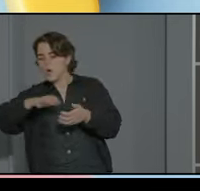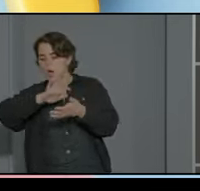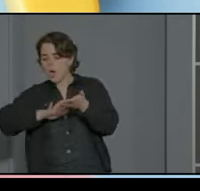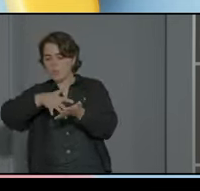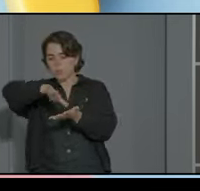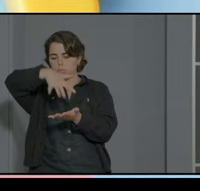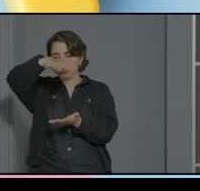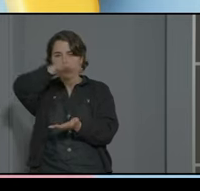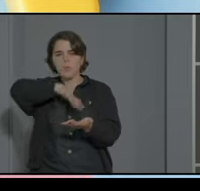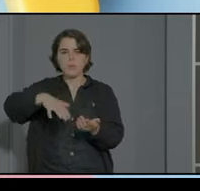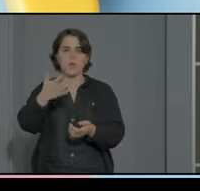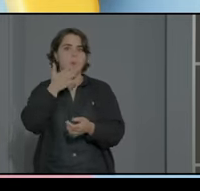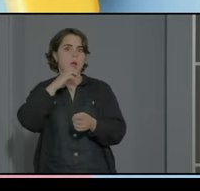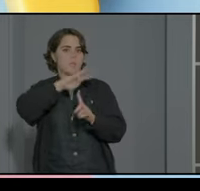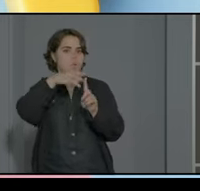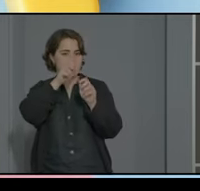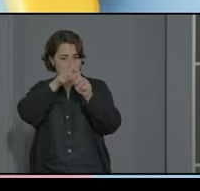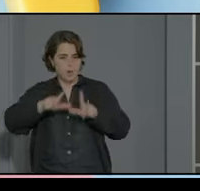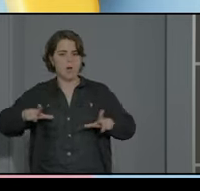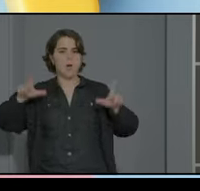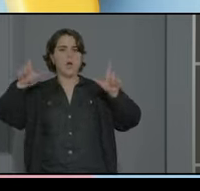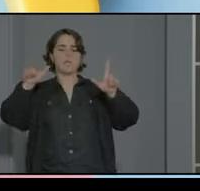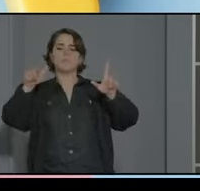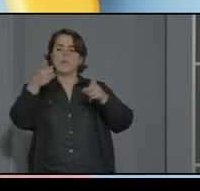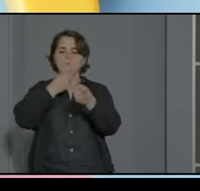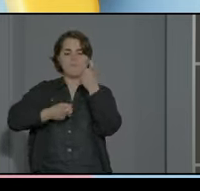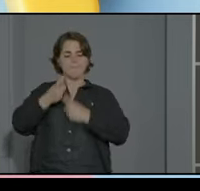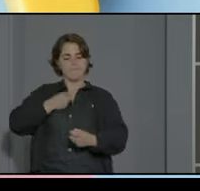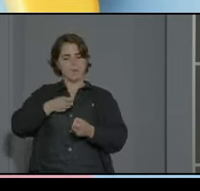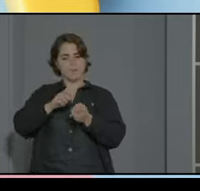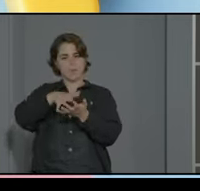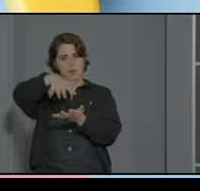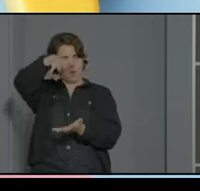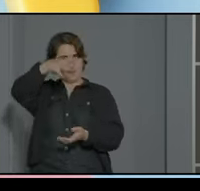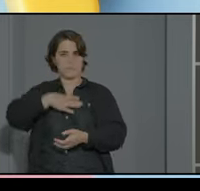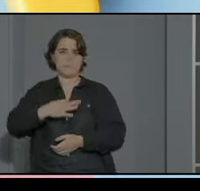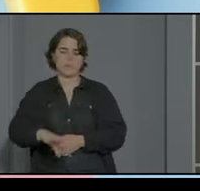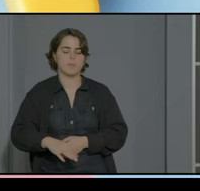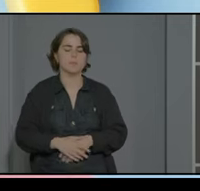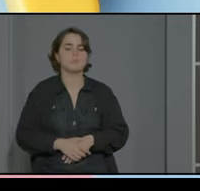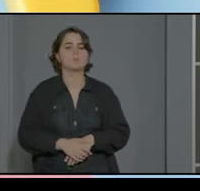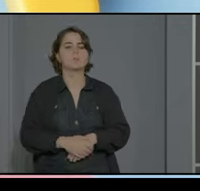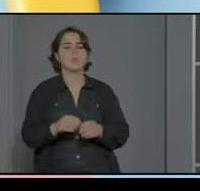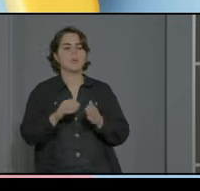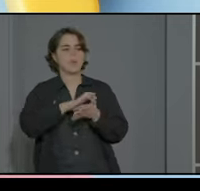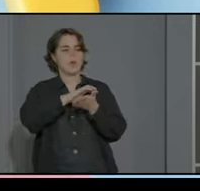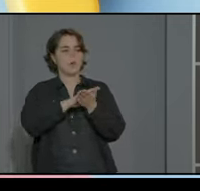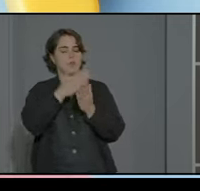por ejemplo en nuestra página web pues pueden entrar y recibir más información en ese sentido se van con su pequeño dosier